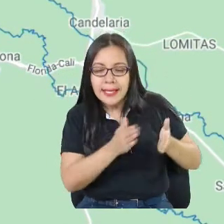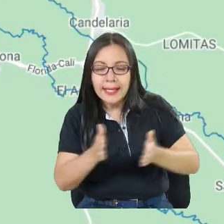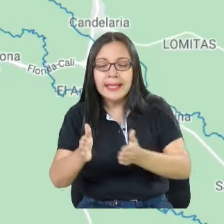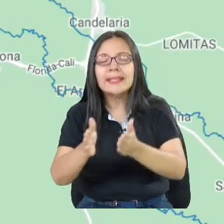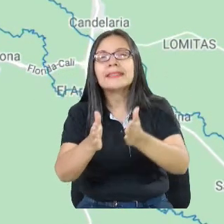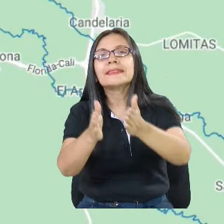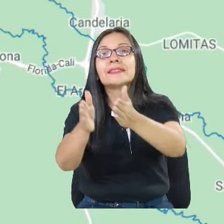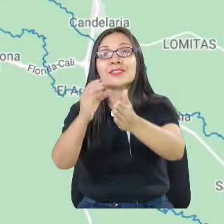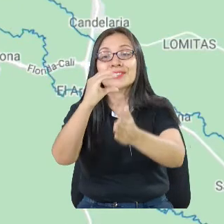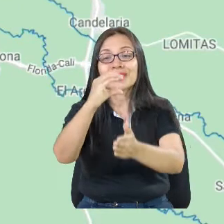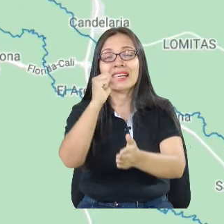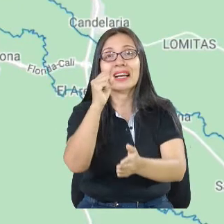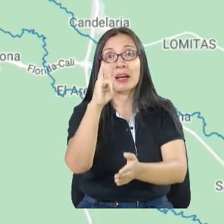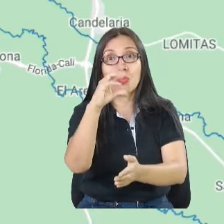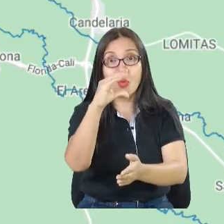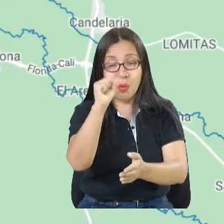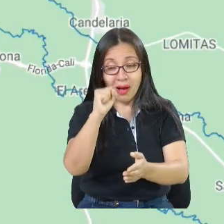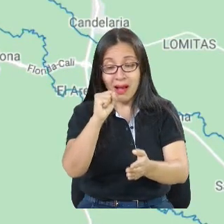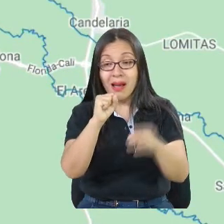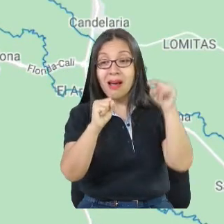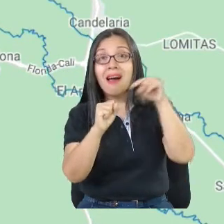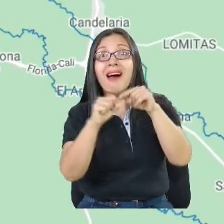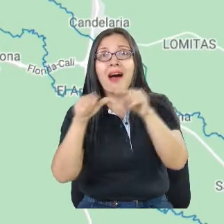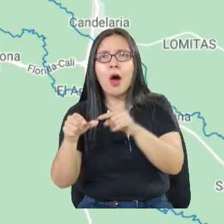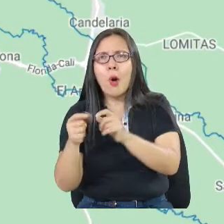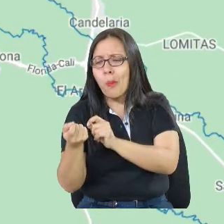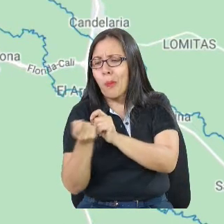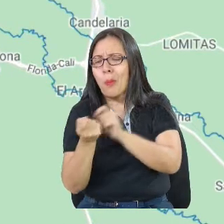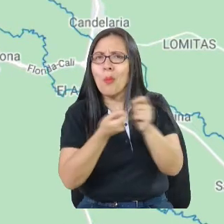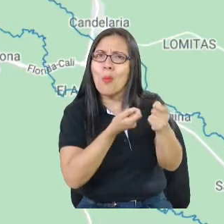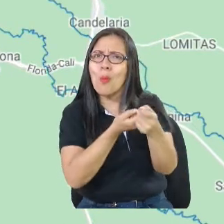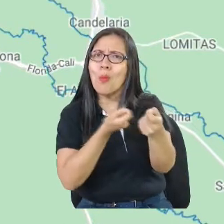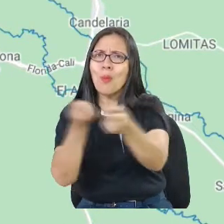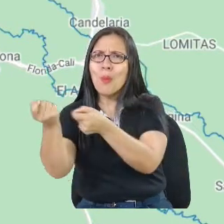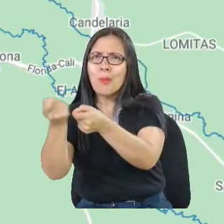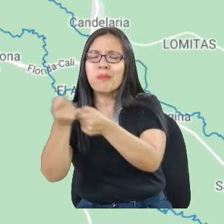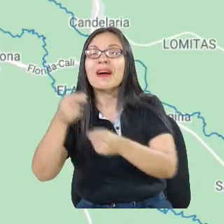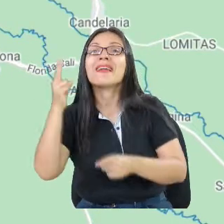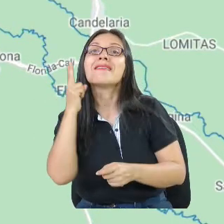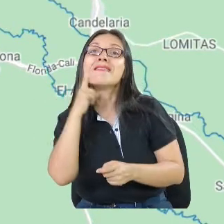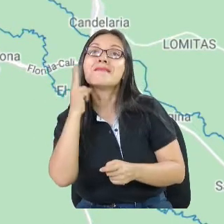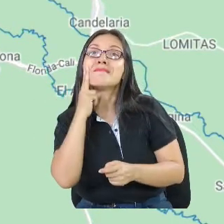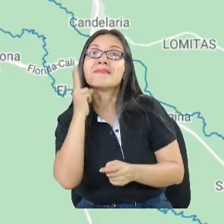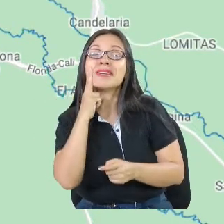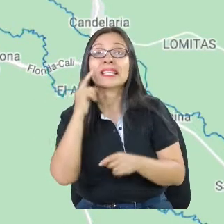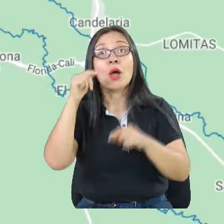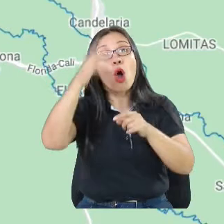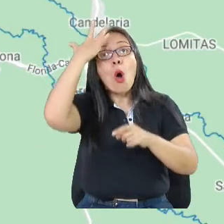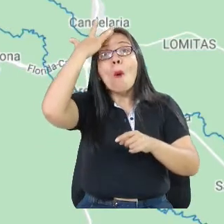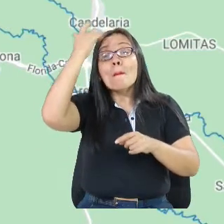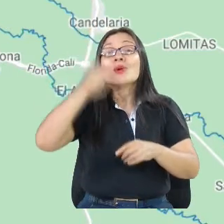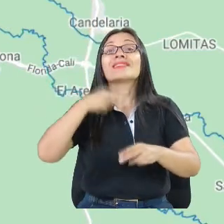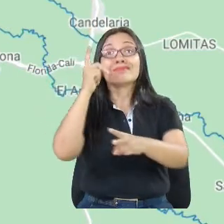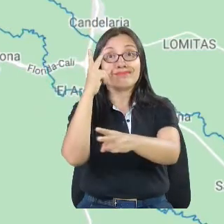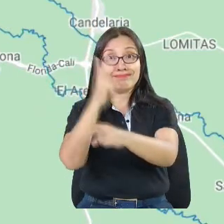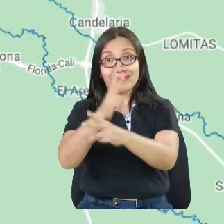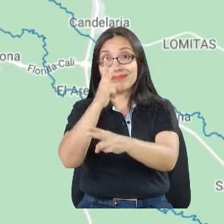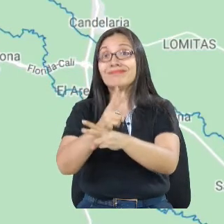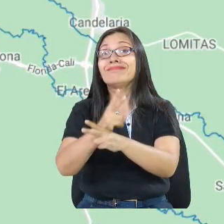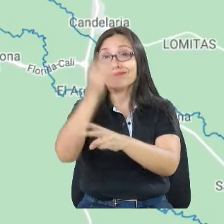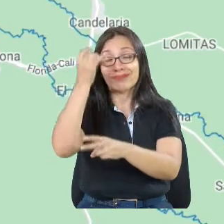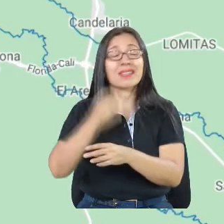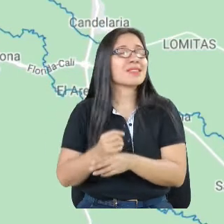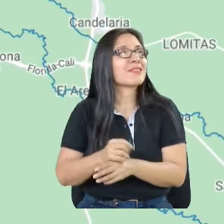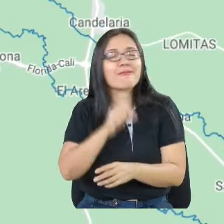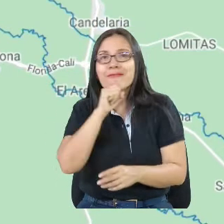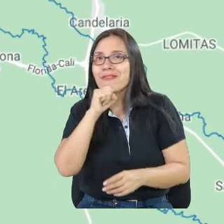Cauca es una gran amenaza para la ciudad en caso de desbordamiento. Tiene un área de inundación bastante considerable, entonces